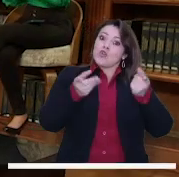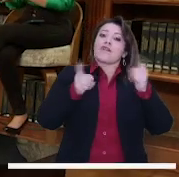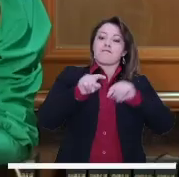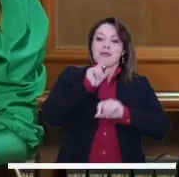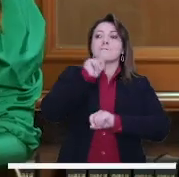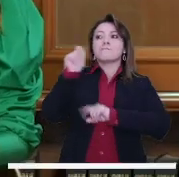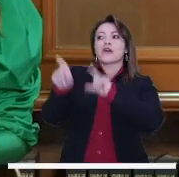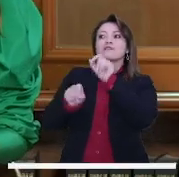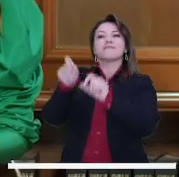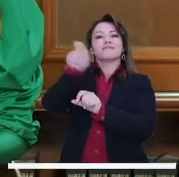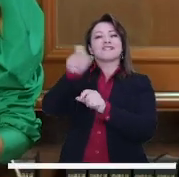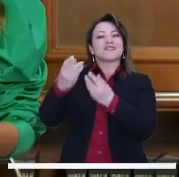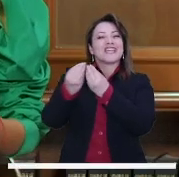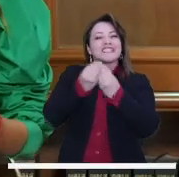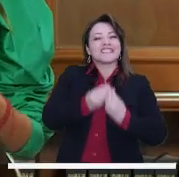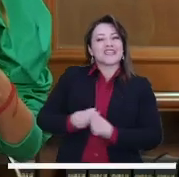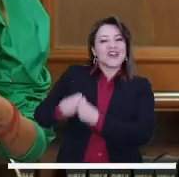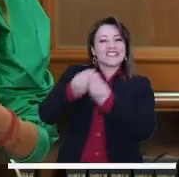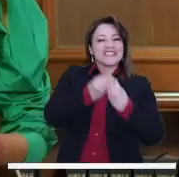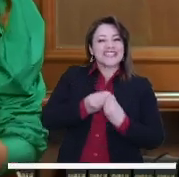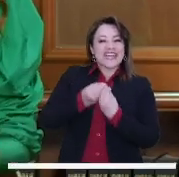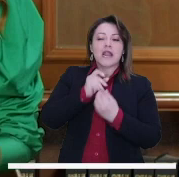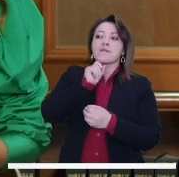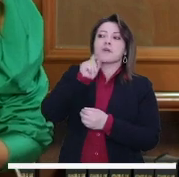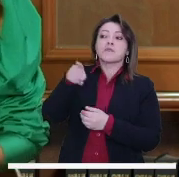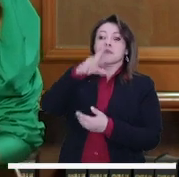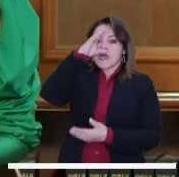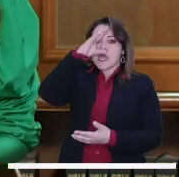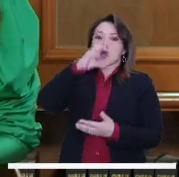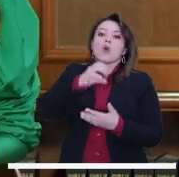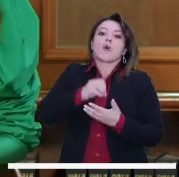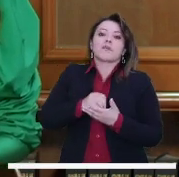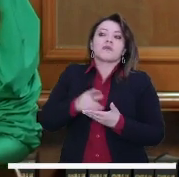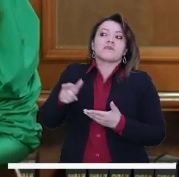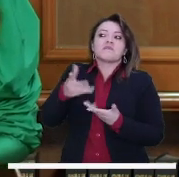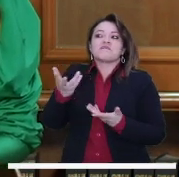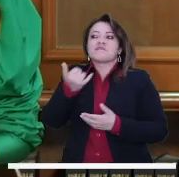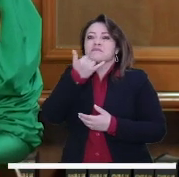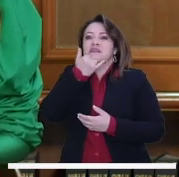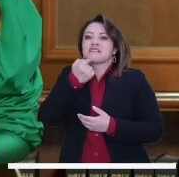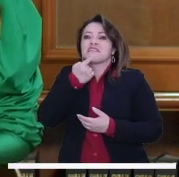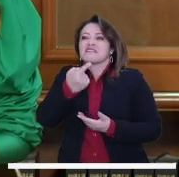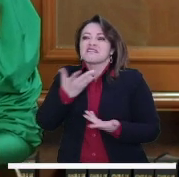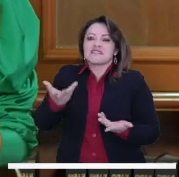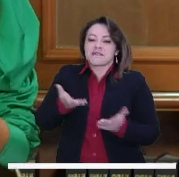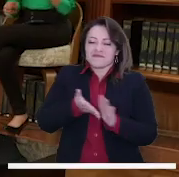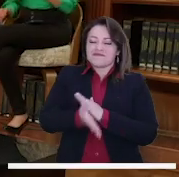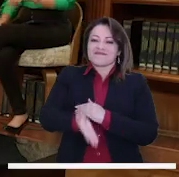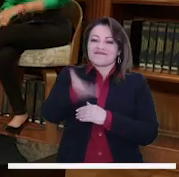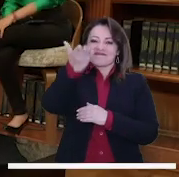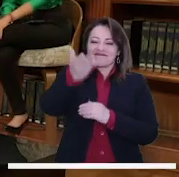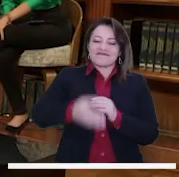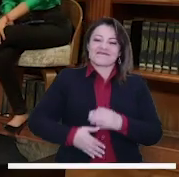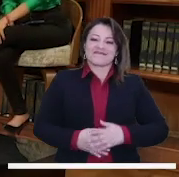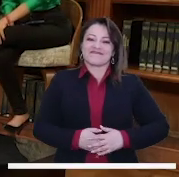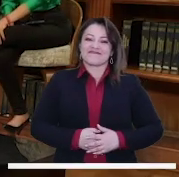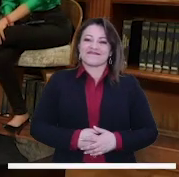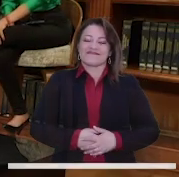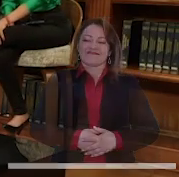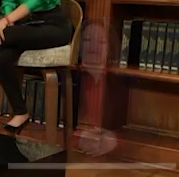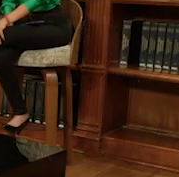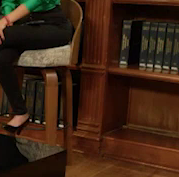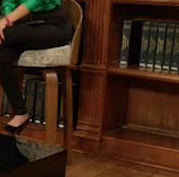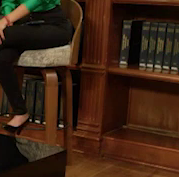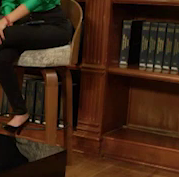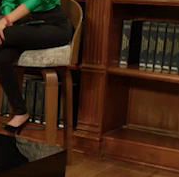también varias de estas inquietudes a diferentes concejales y concejalas aquí precisamente en el Cabildo Distrital. Así que es momento de ir a nuestra